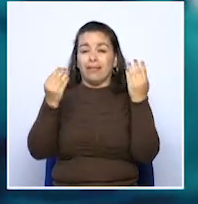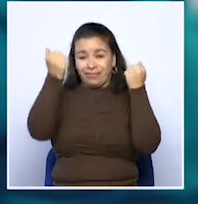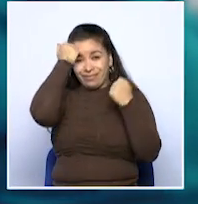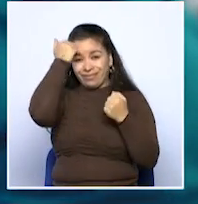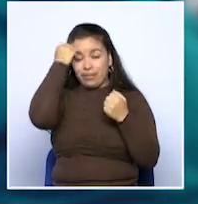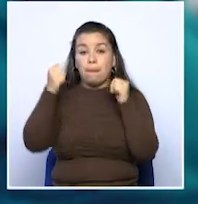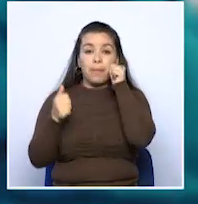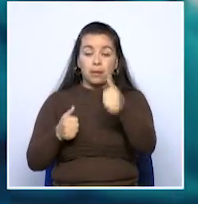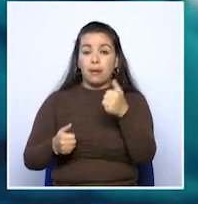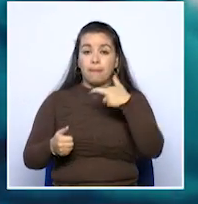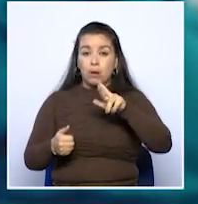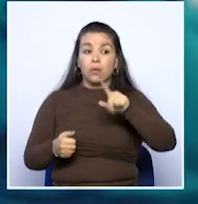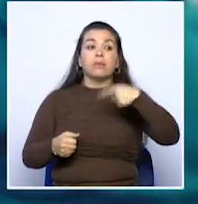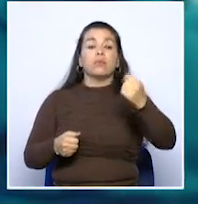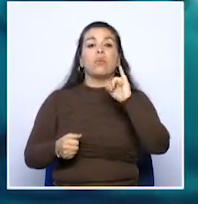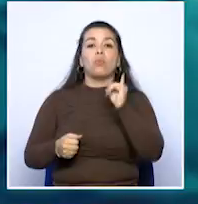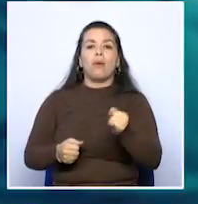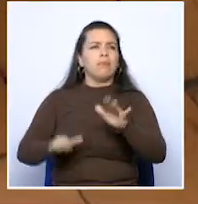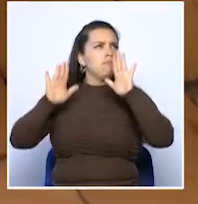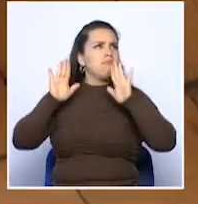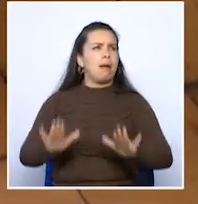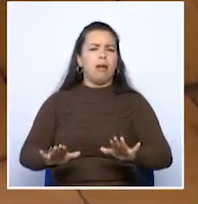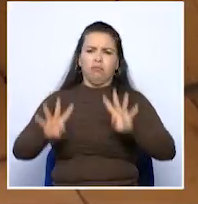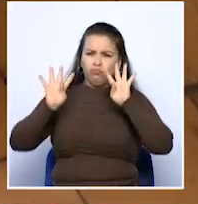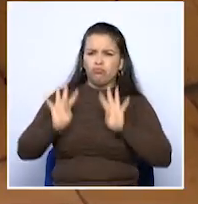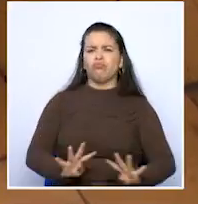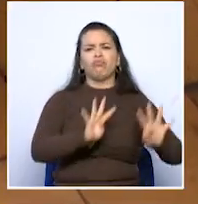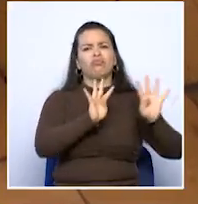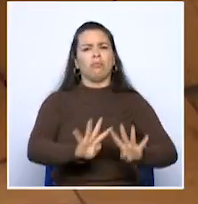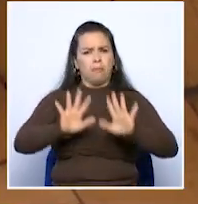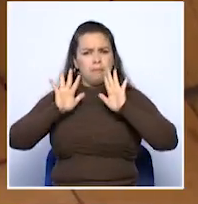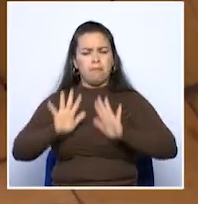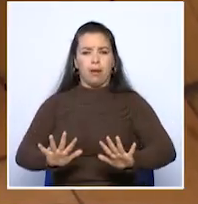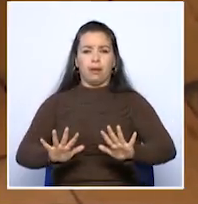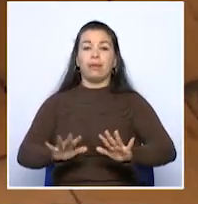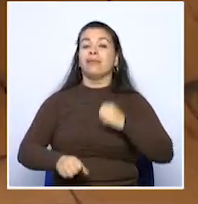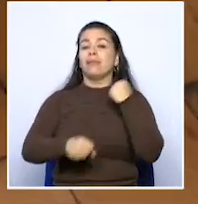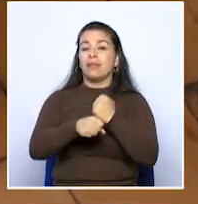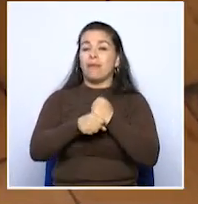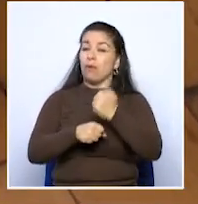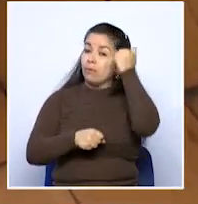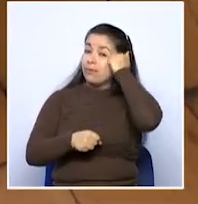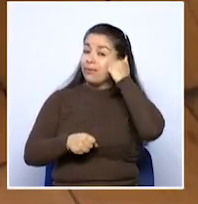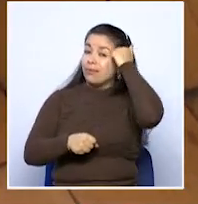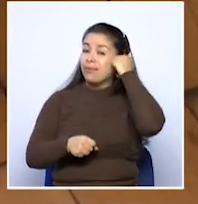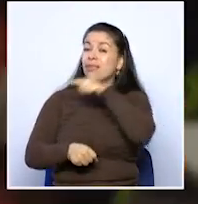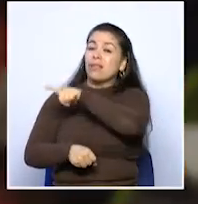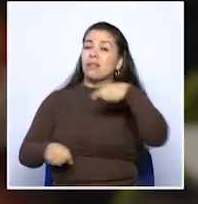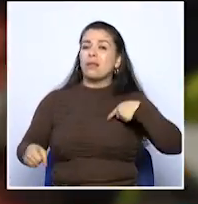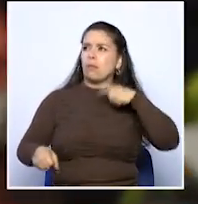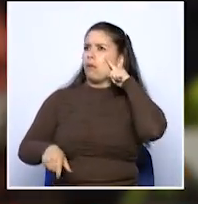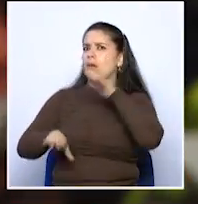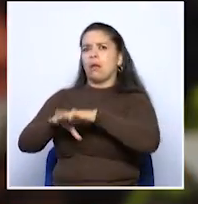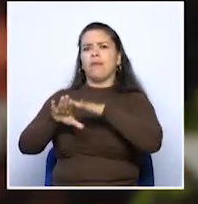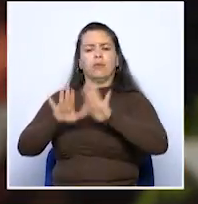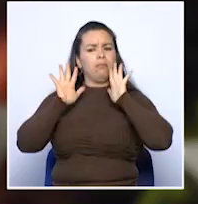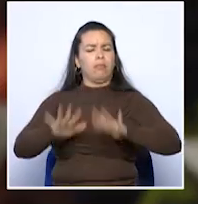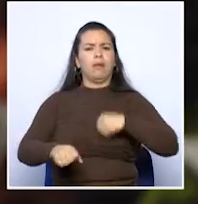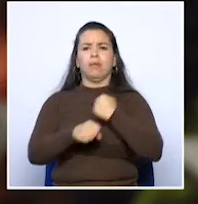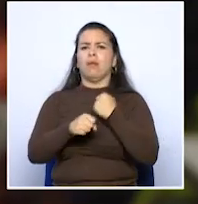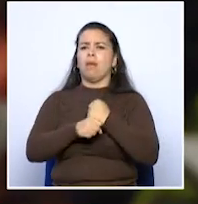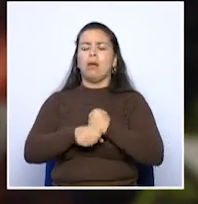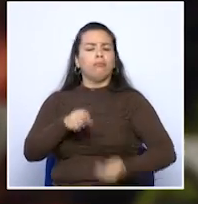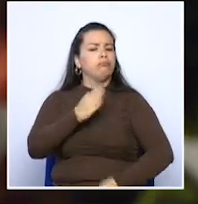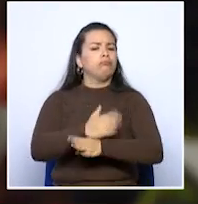miércoles y el próximo jueves se tomarán las calles en el país. Los trabajadores de la educación señalaron que cesarán labores de manera